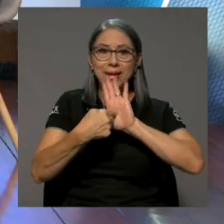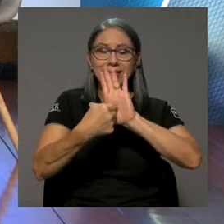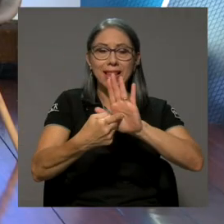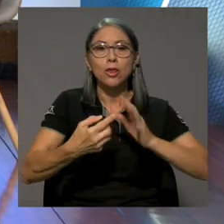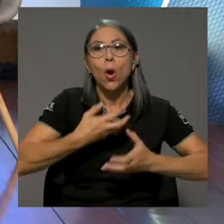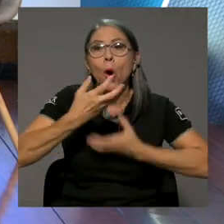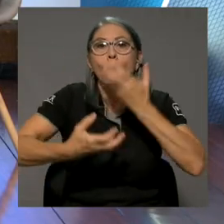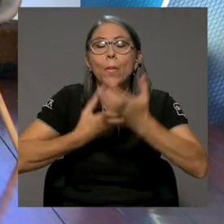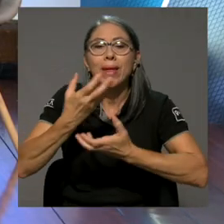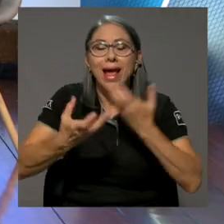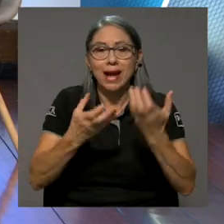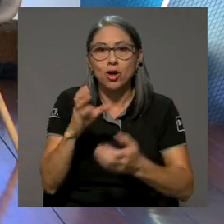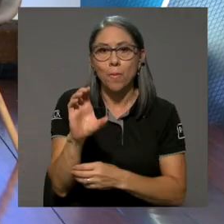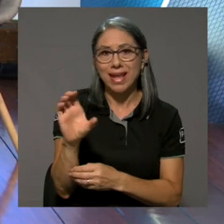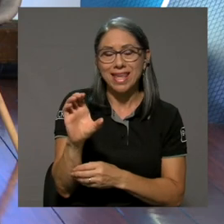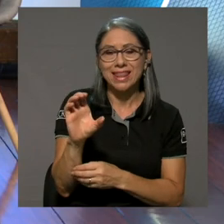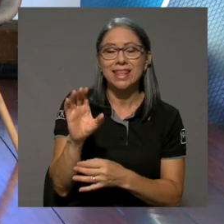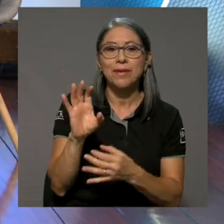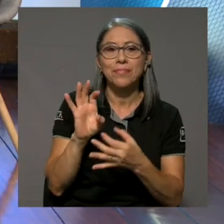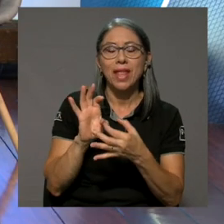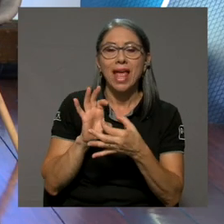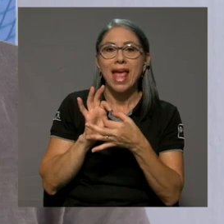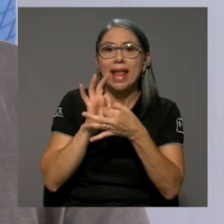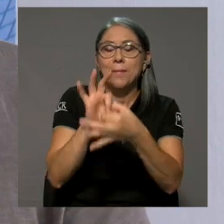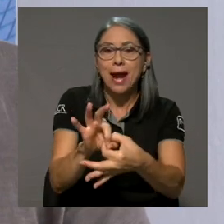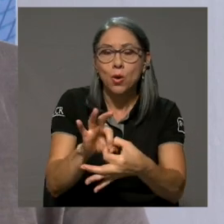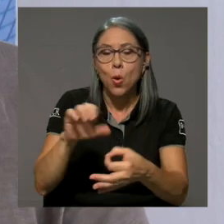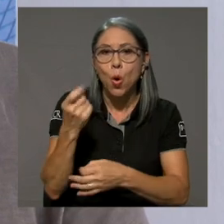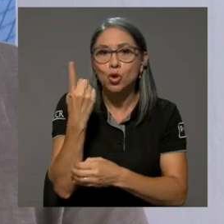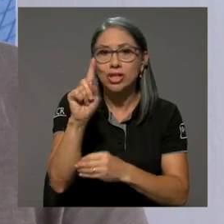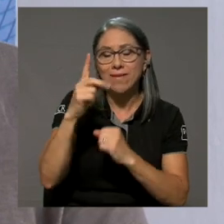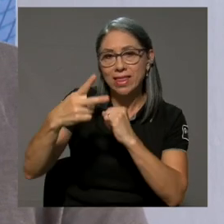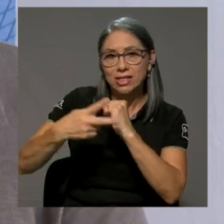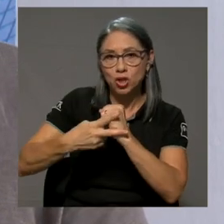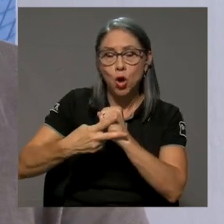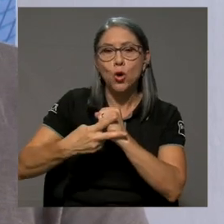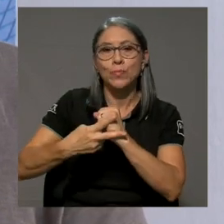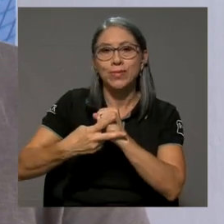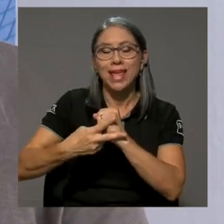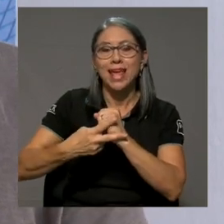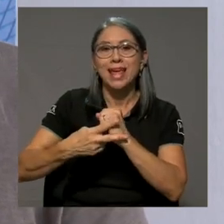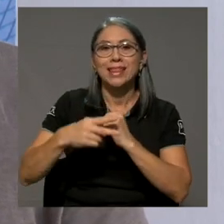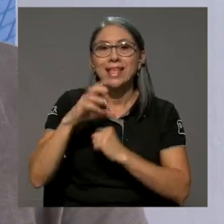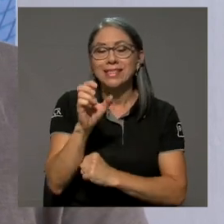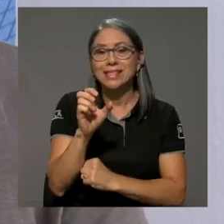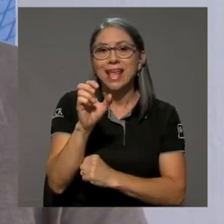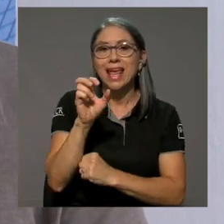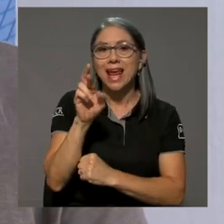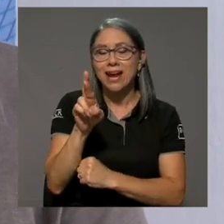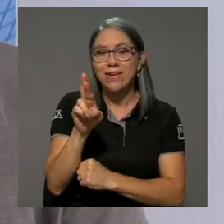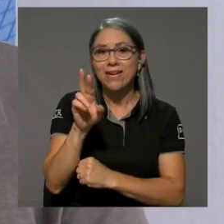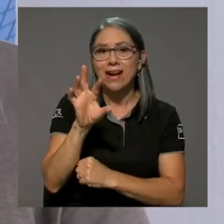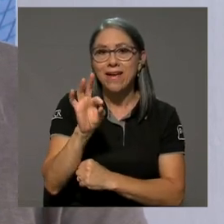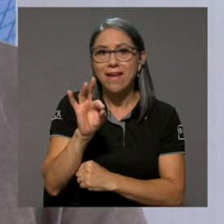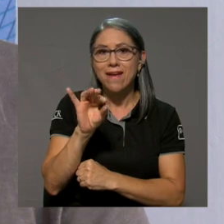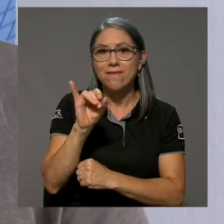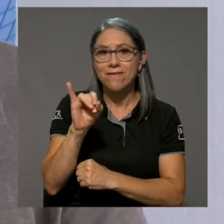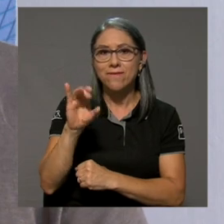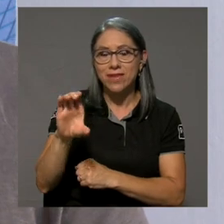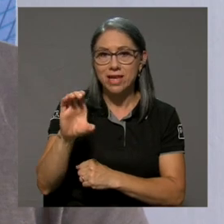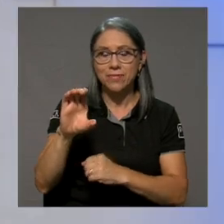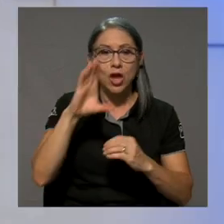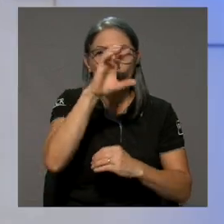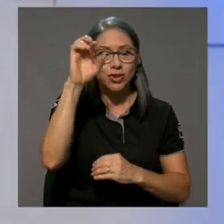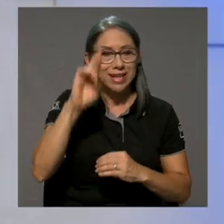presentando su ópera prima Chroma Kit en el marco de la onceava edición del CRFIC, el Costa